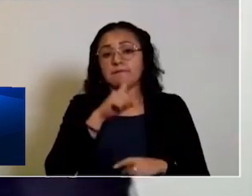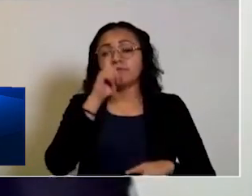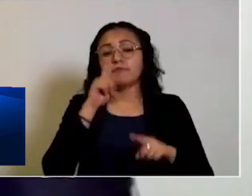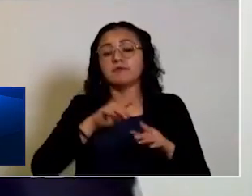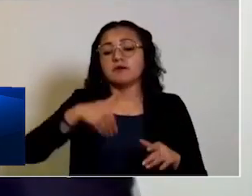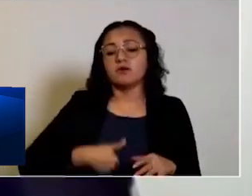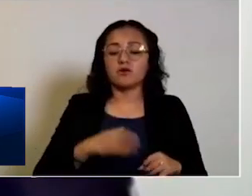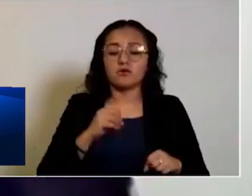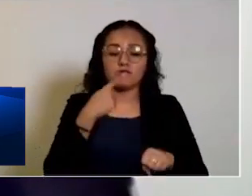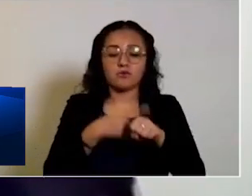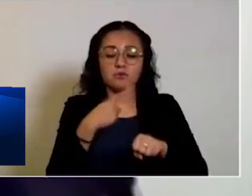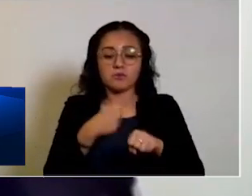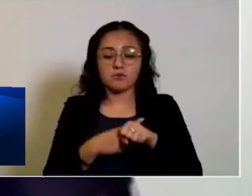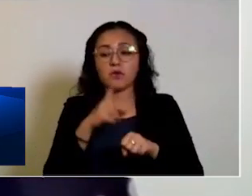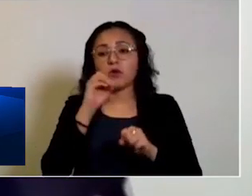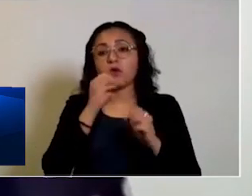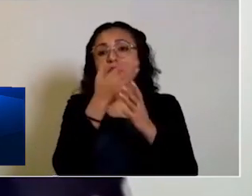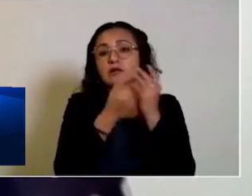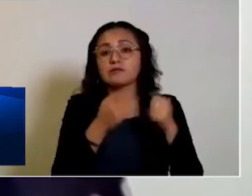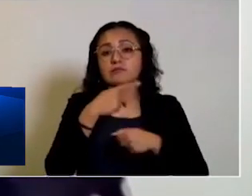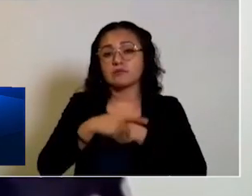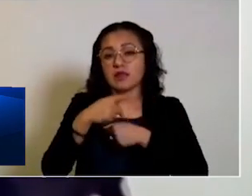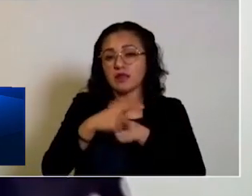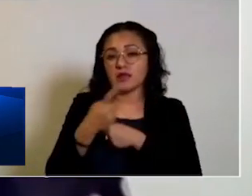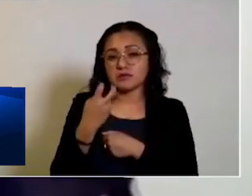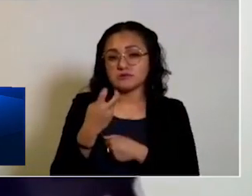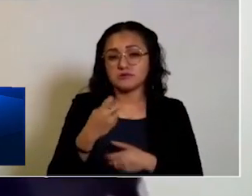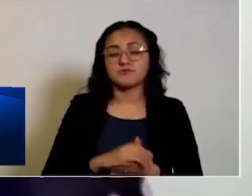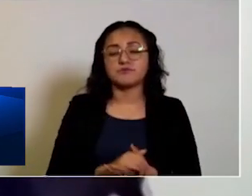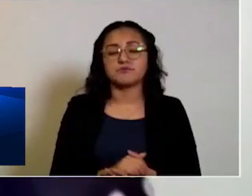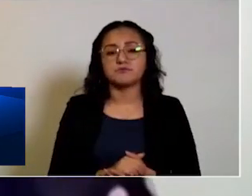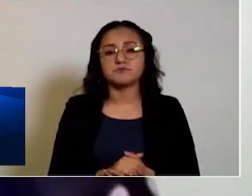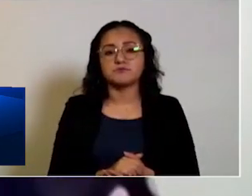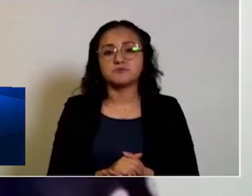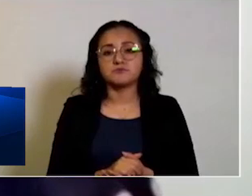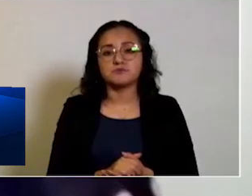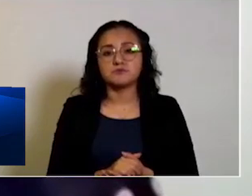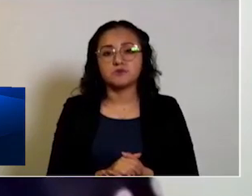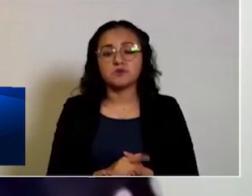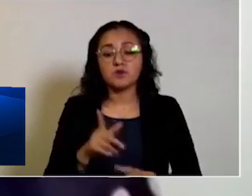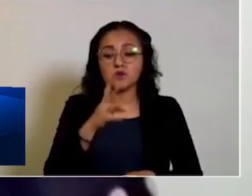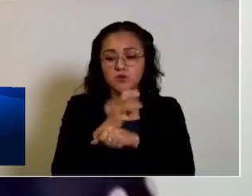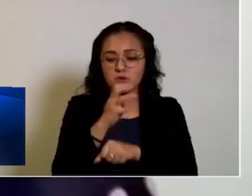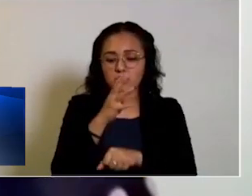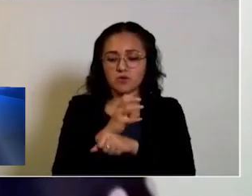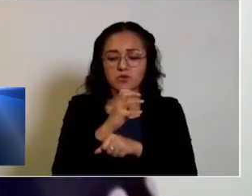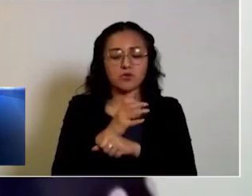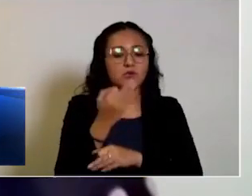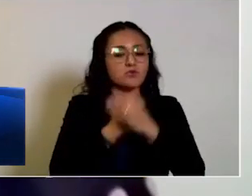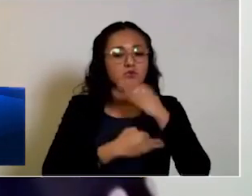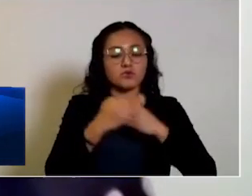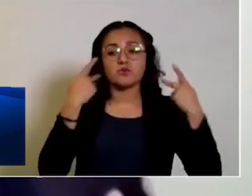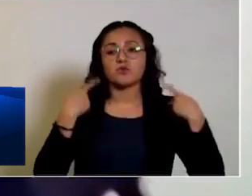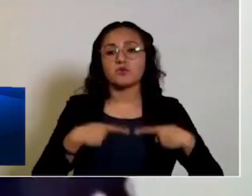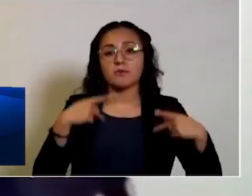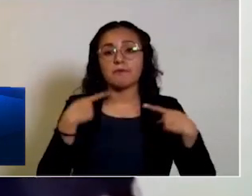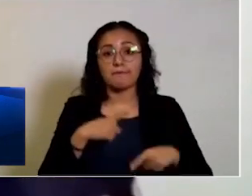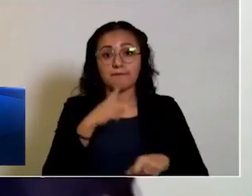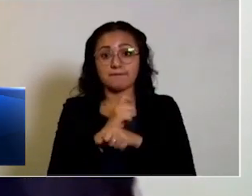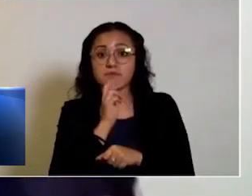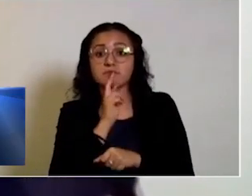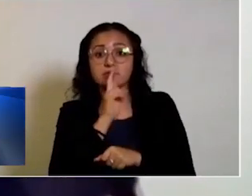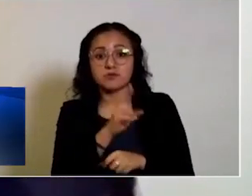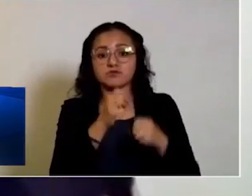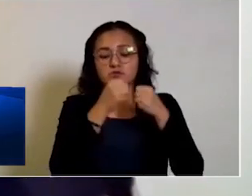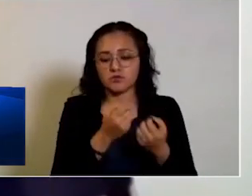lesiones o enfermedades o para escapar de un riesgo o peligro. Cuarto, todos los servicios de primera respuesta,